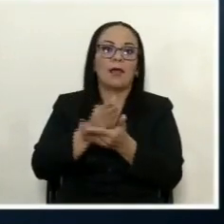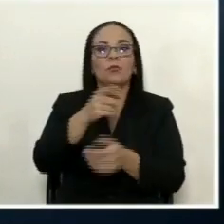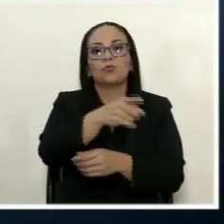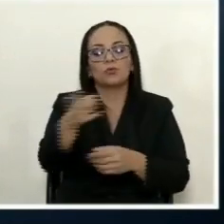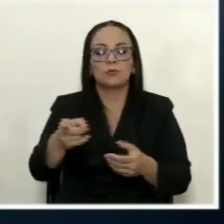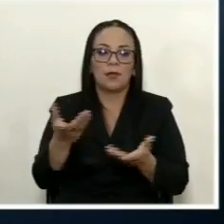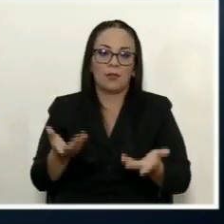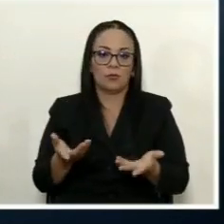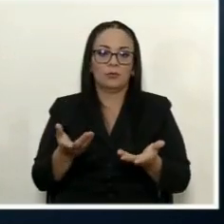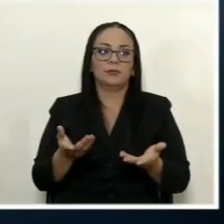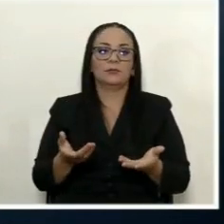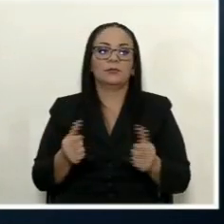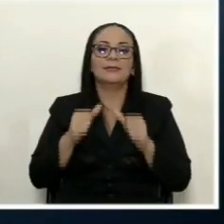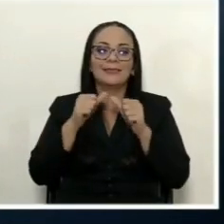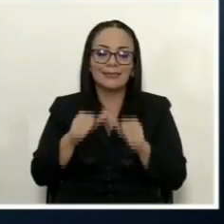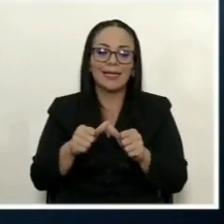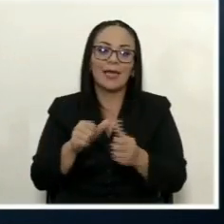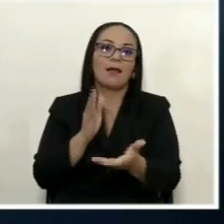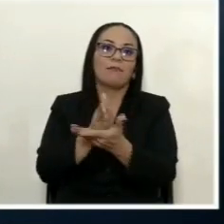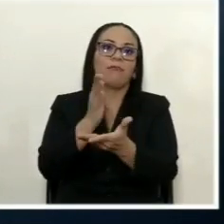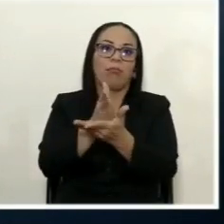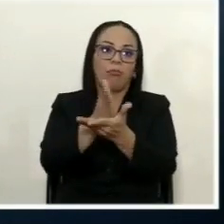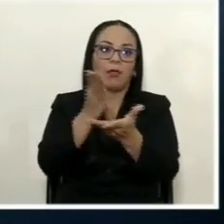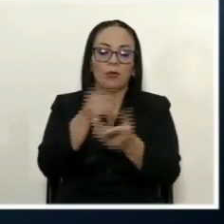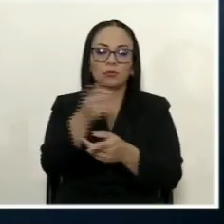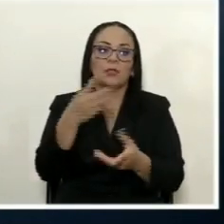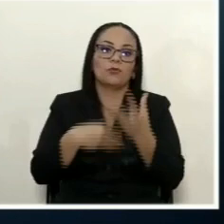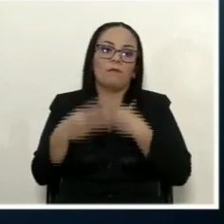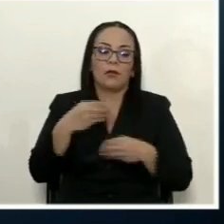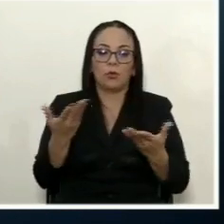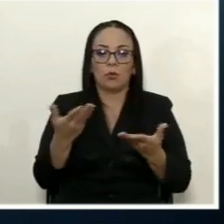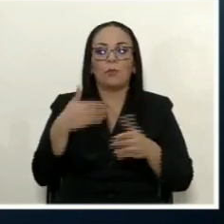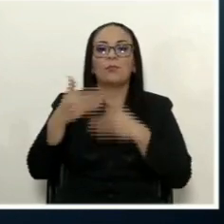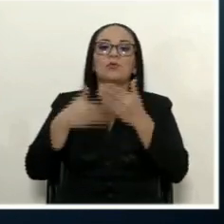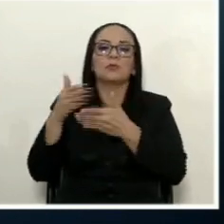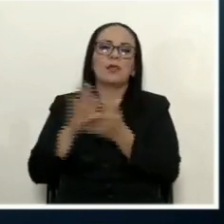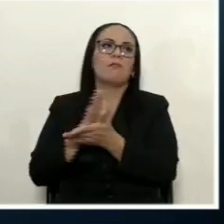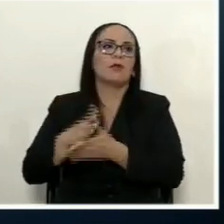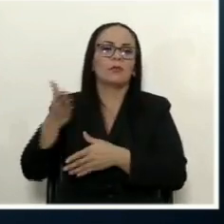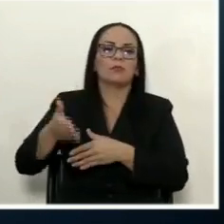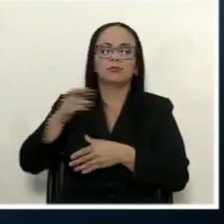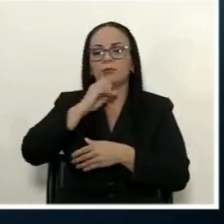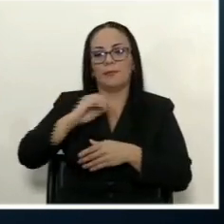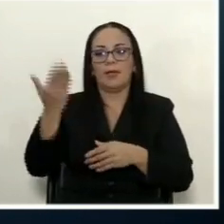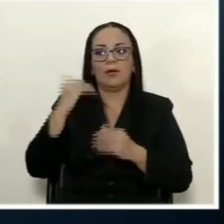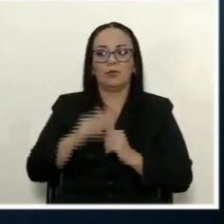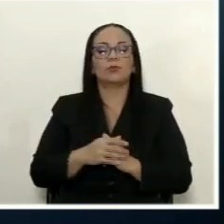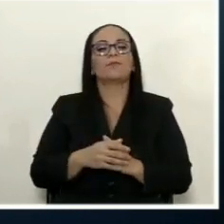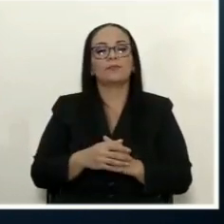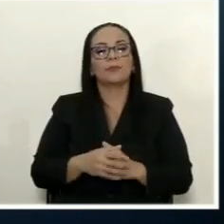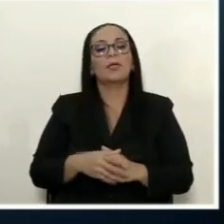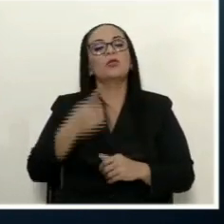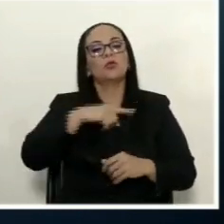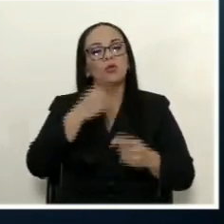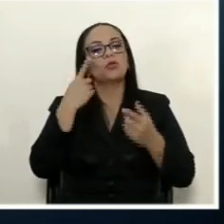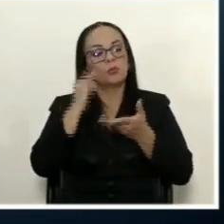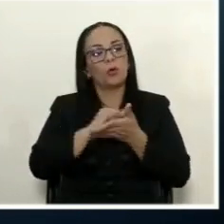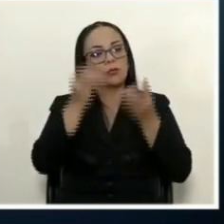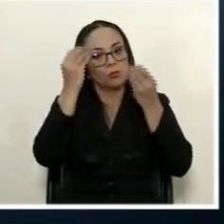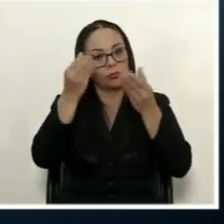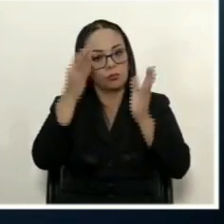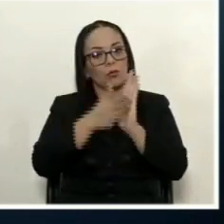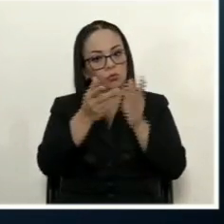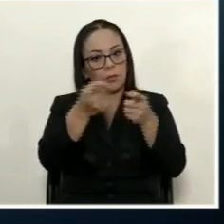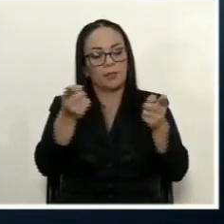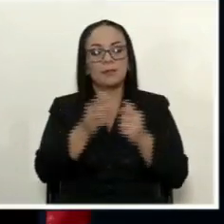o torturándola a usted con los procedimientos viejos. Por eso es que rendimos cuentas. Adelante, doña